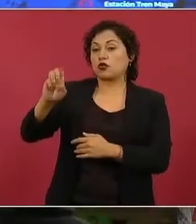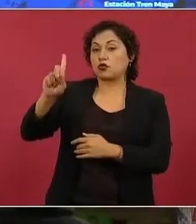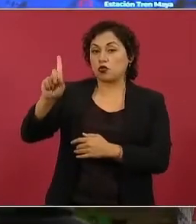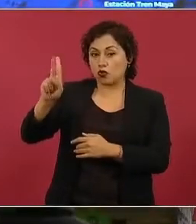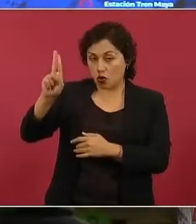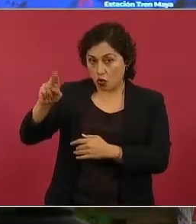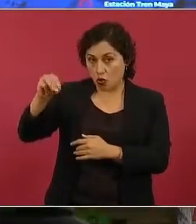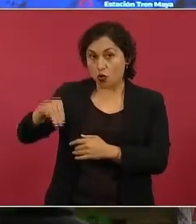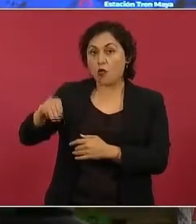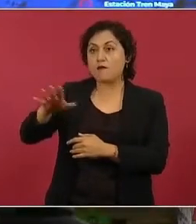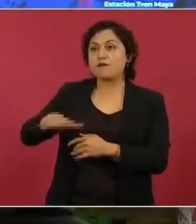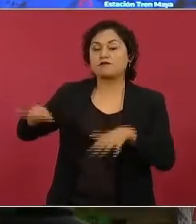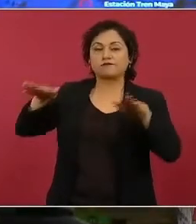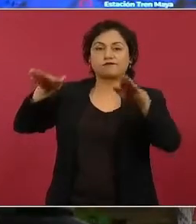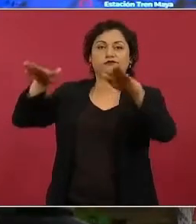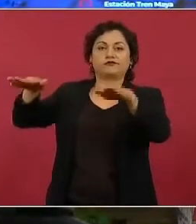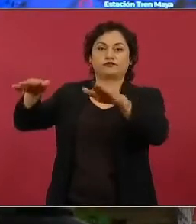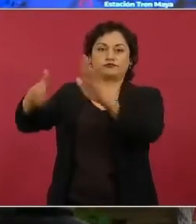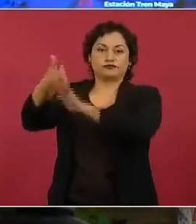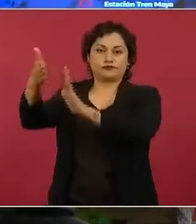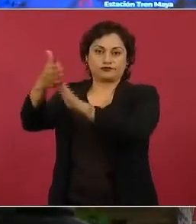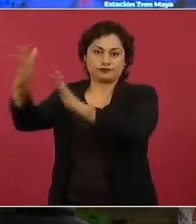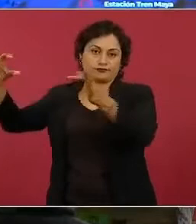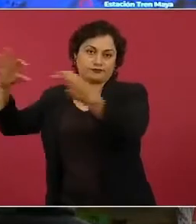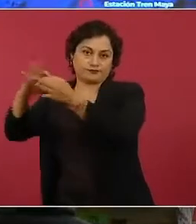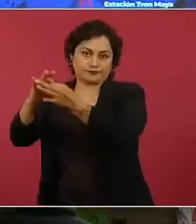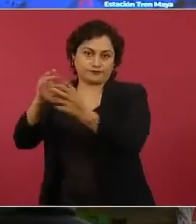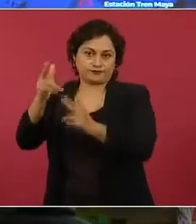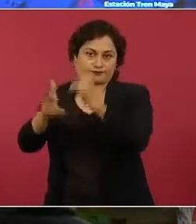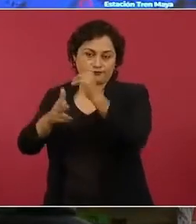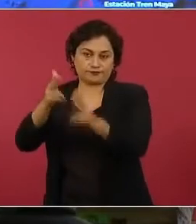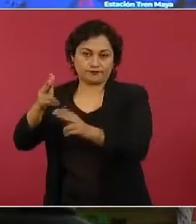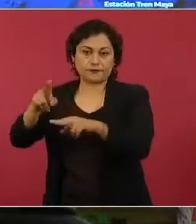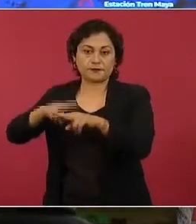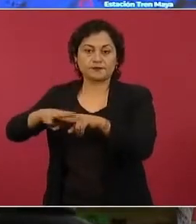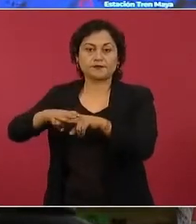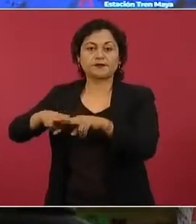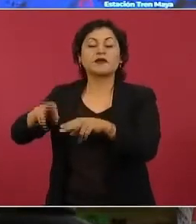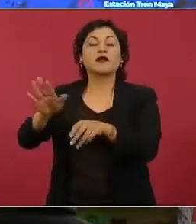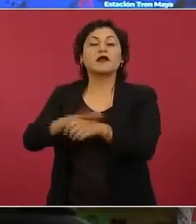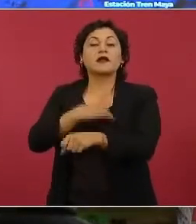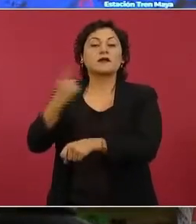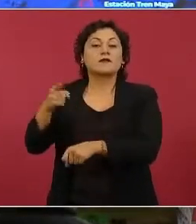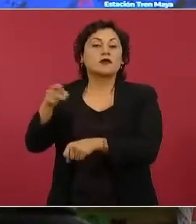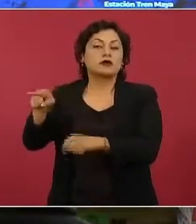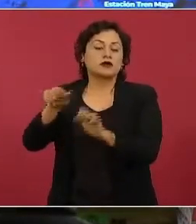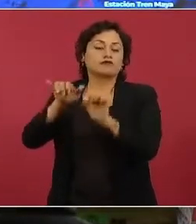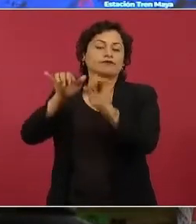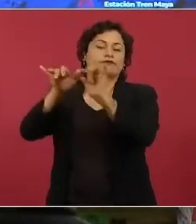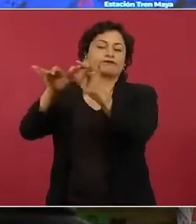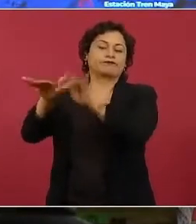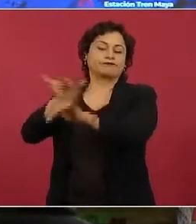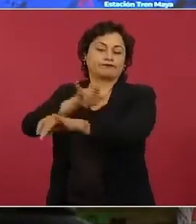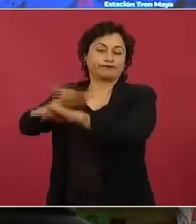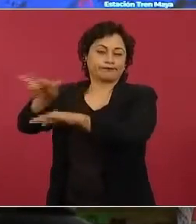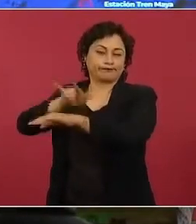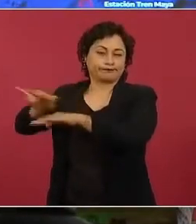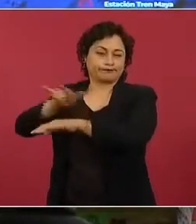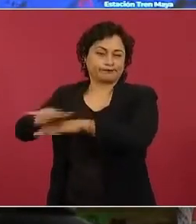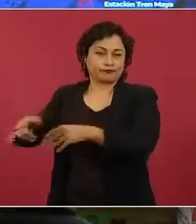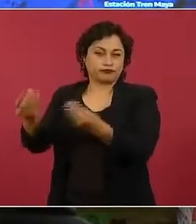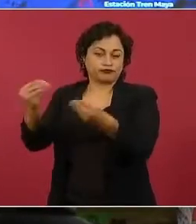porque está saturado el aeropuerto de Tulum y ya